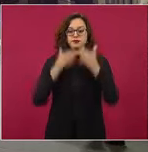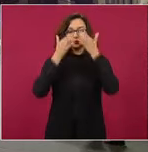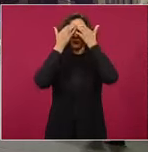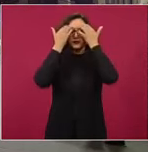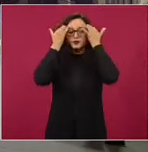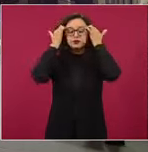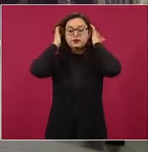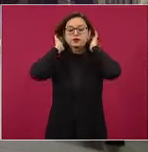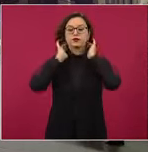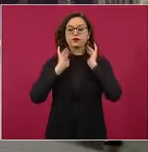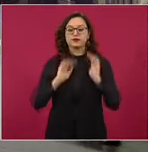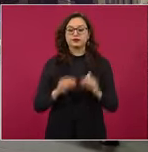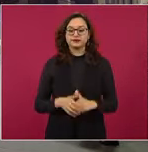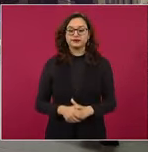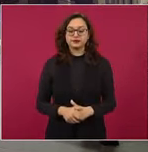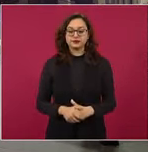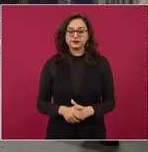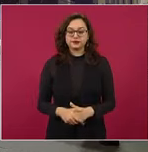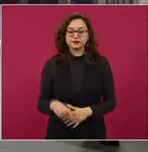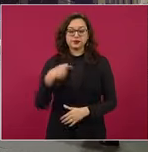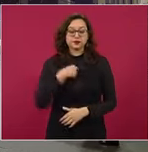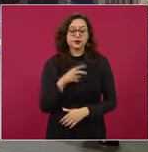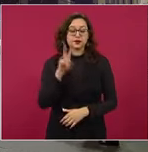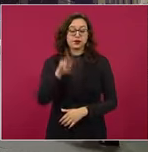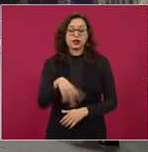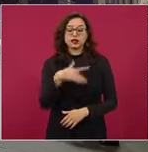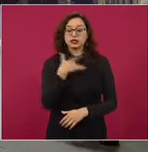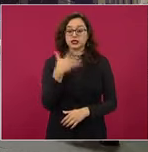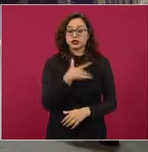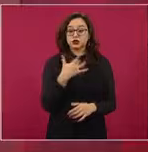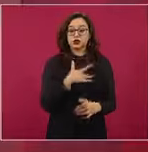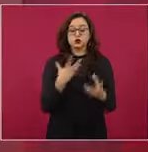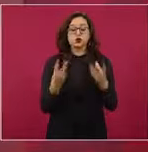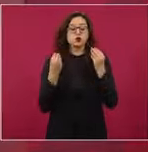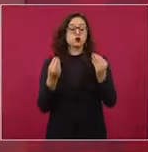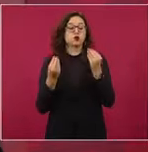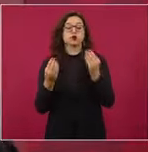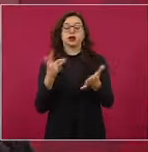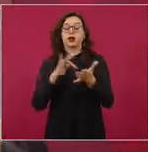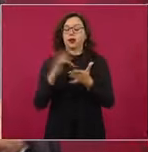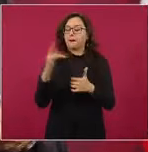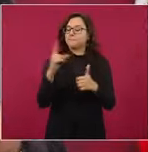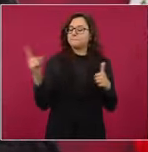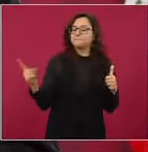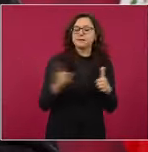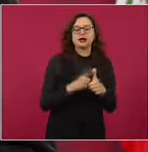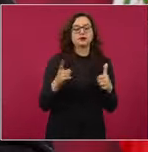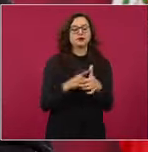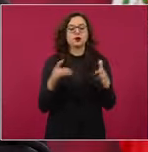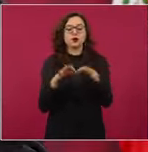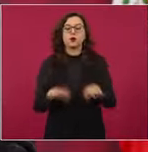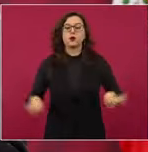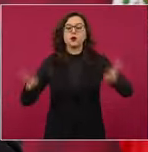Y yo quiero agradecerle primero a los trabajadores, porque ahí están,